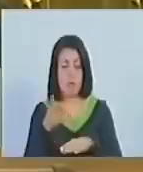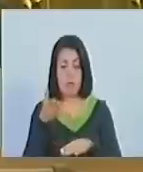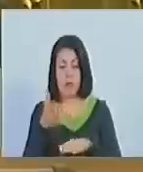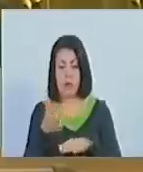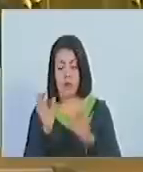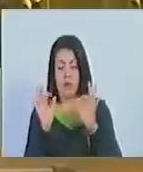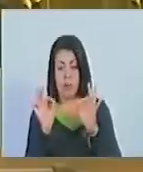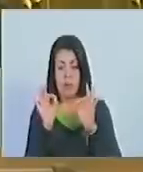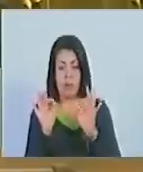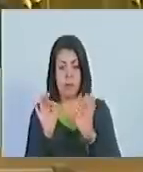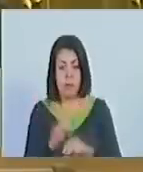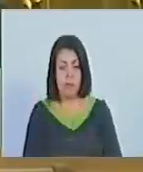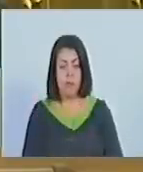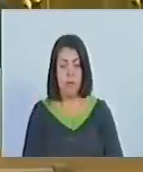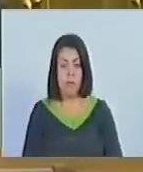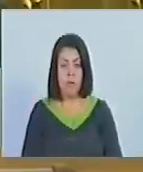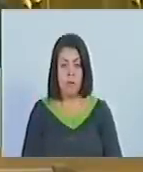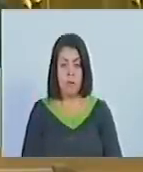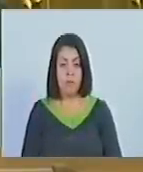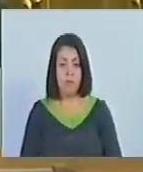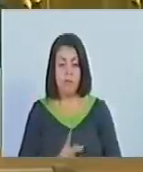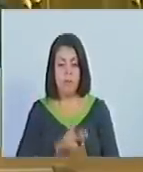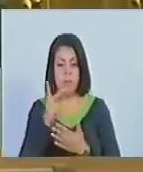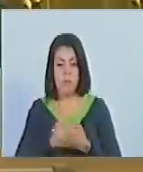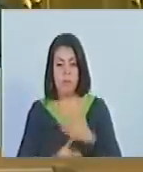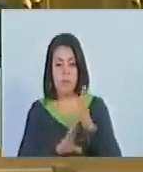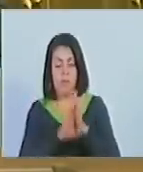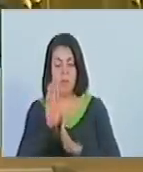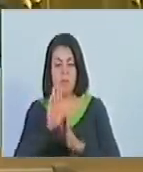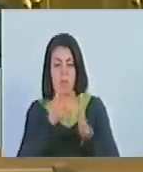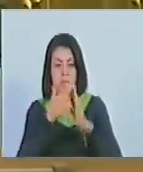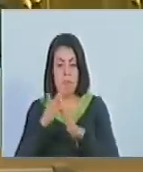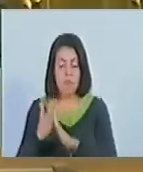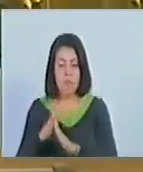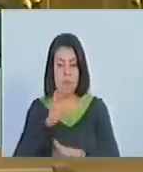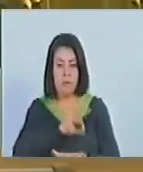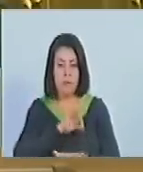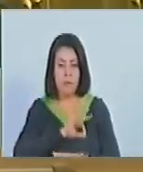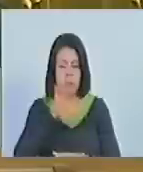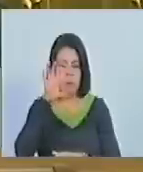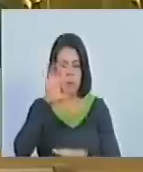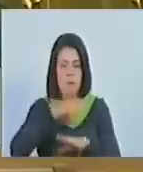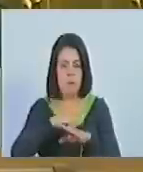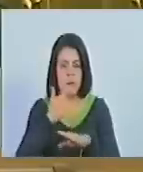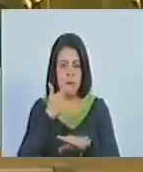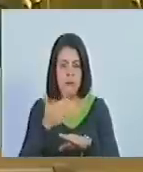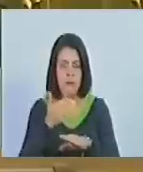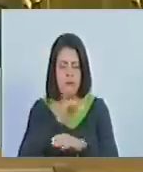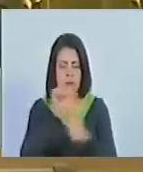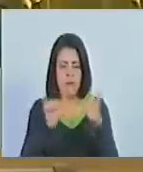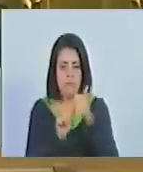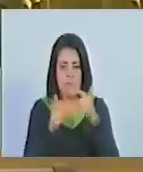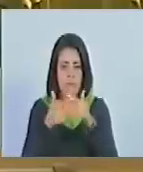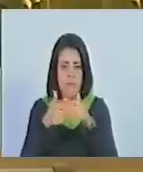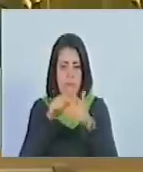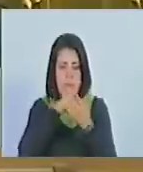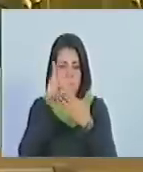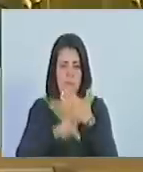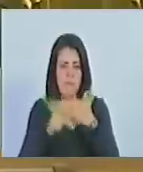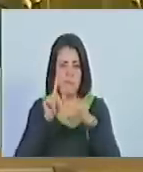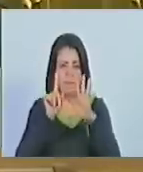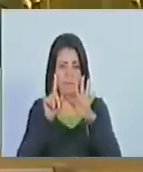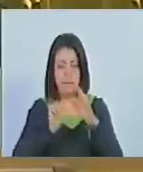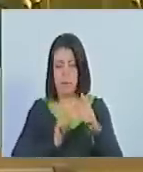específica del Plan de Desarrollo Económico y Social de la Nación y su sistema de planes. Seis.